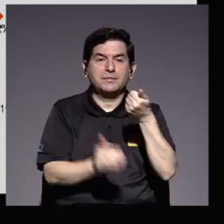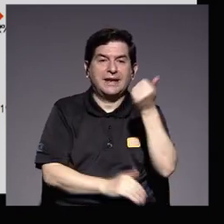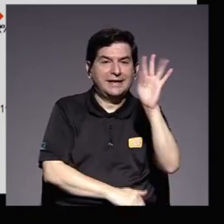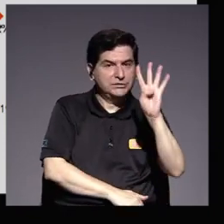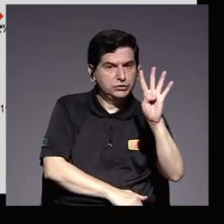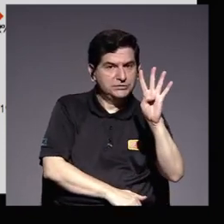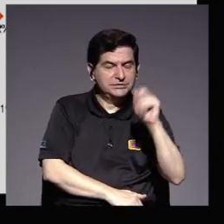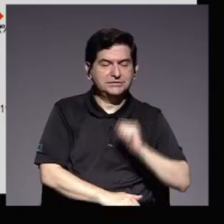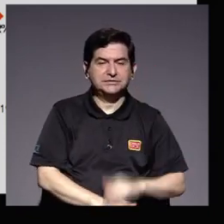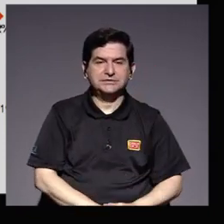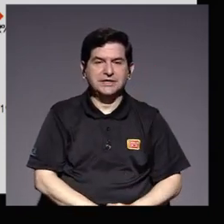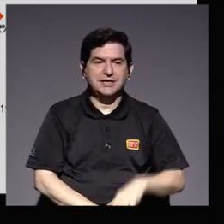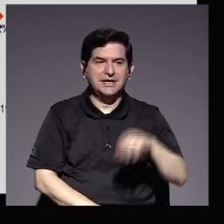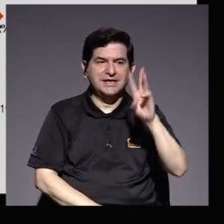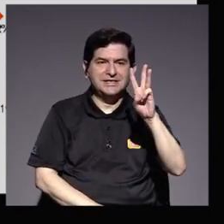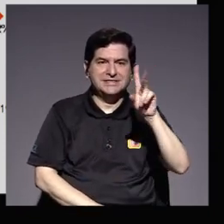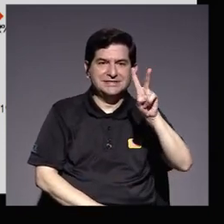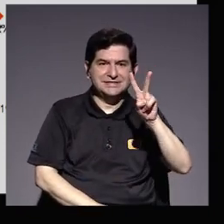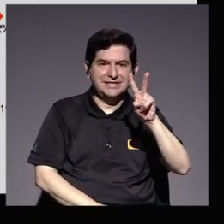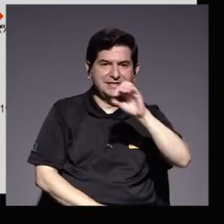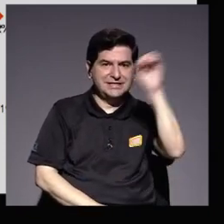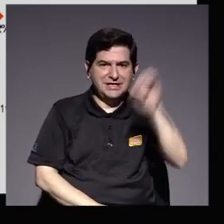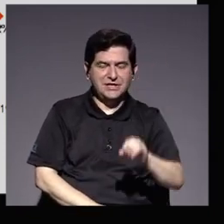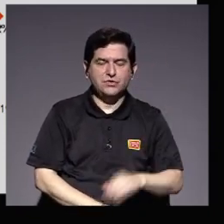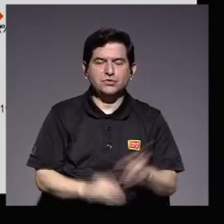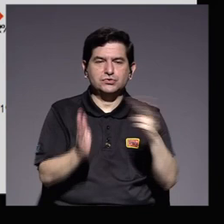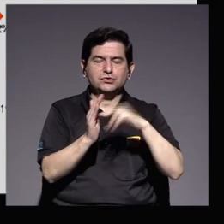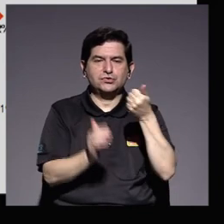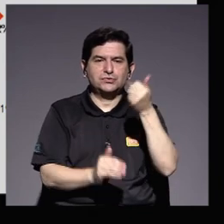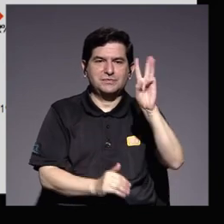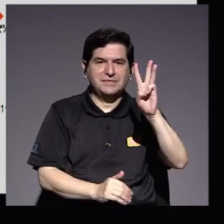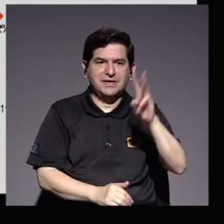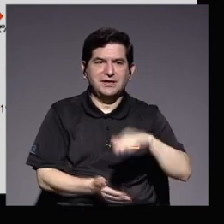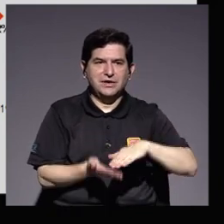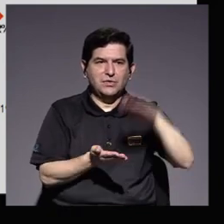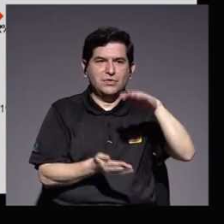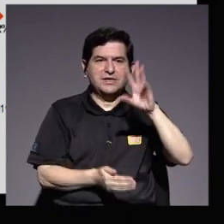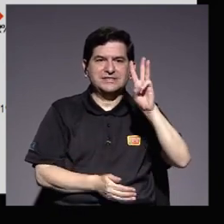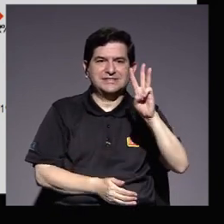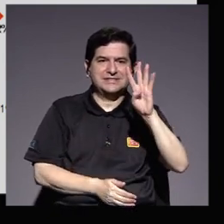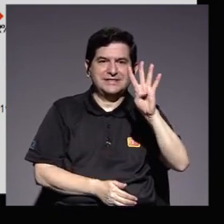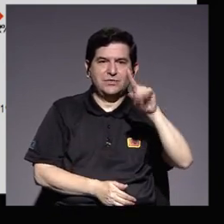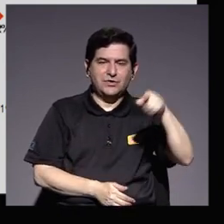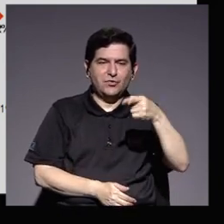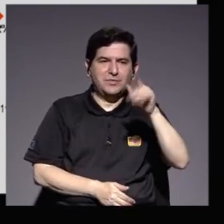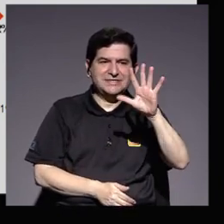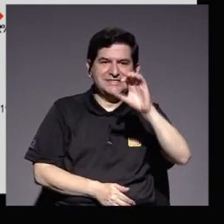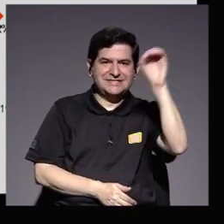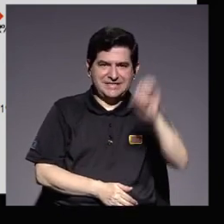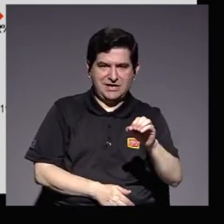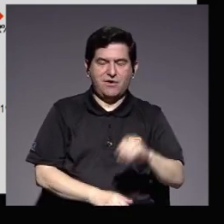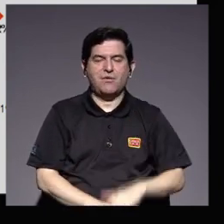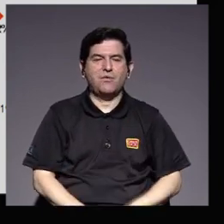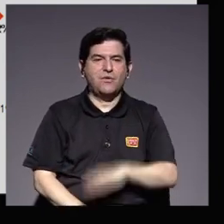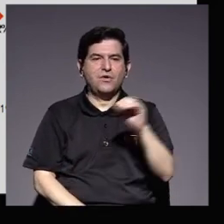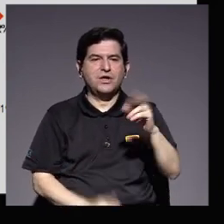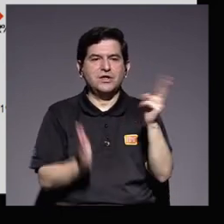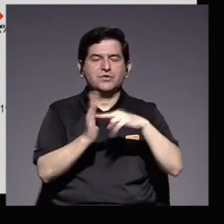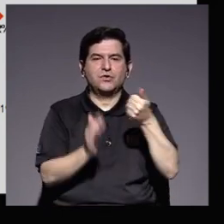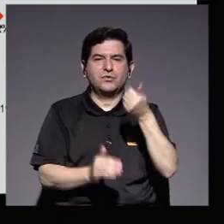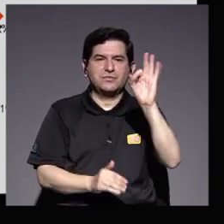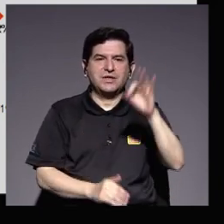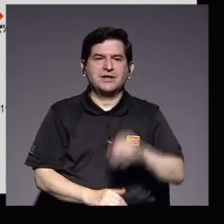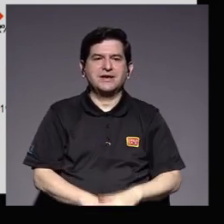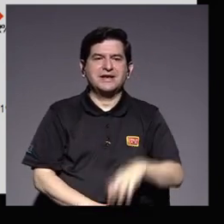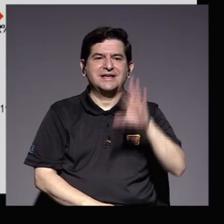fue de 62% en el 2016 se incrementó a 64,5% y en el 2019